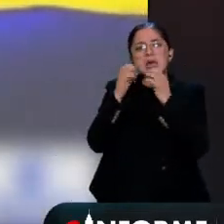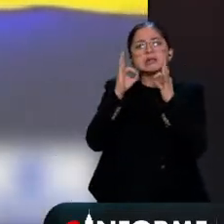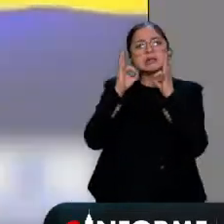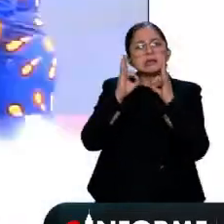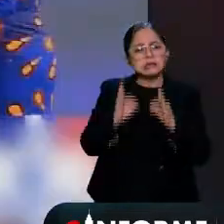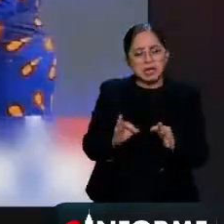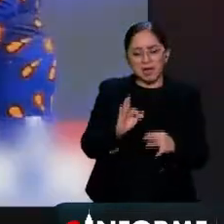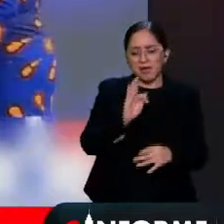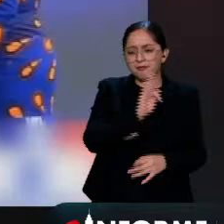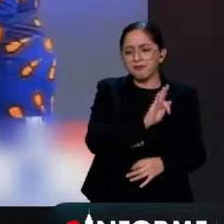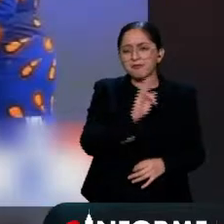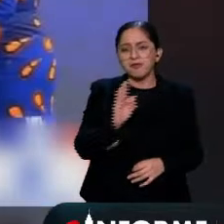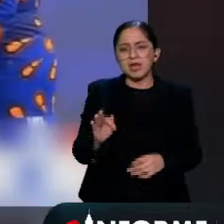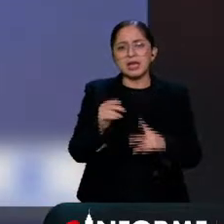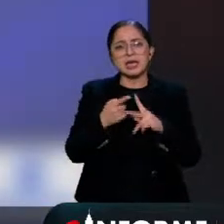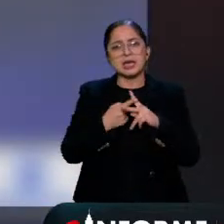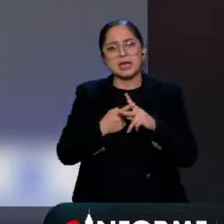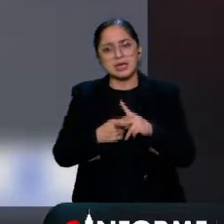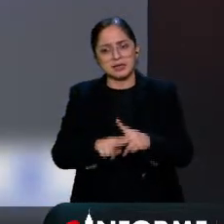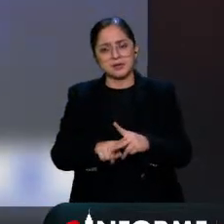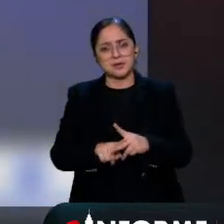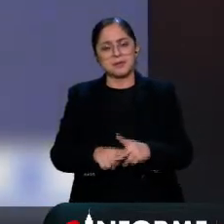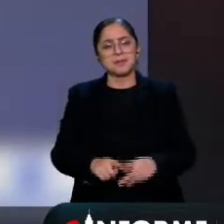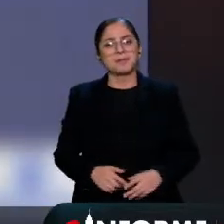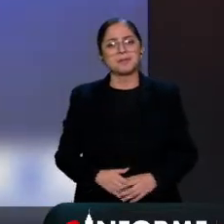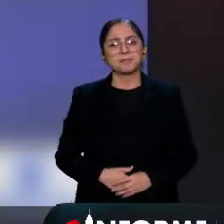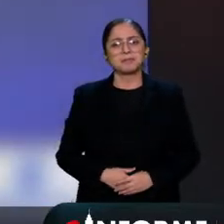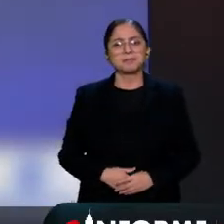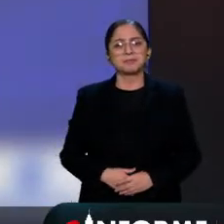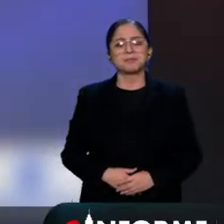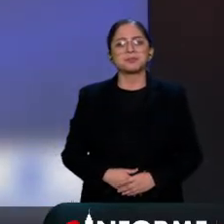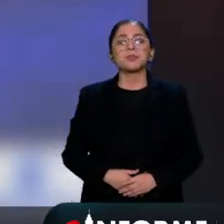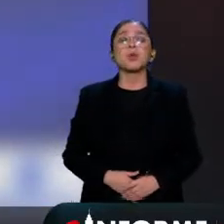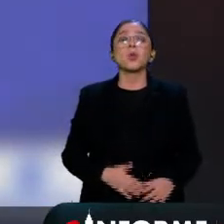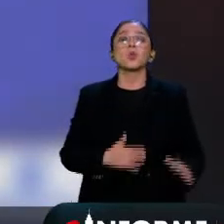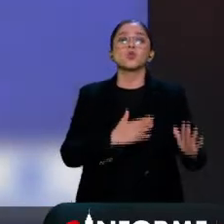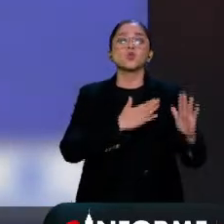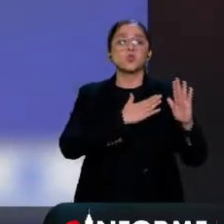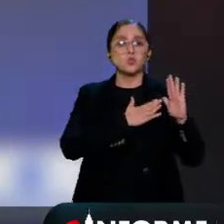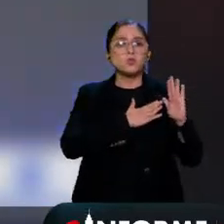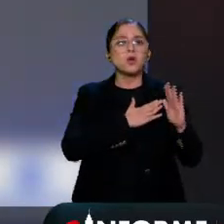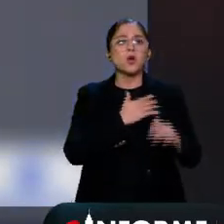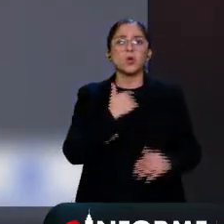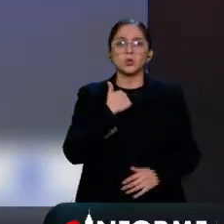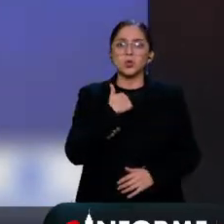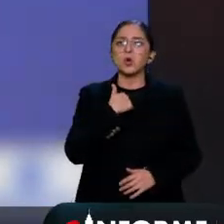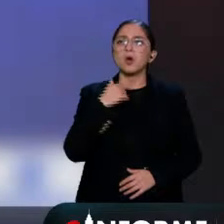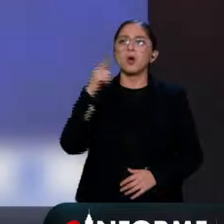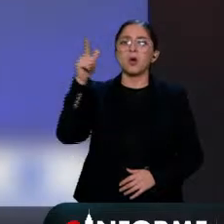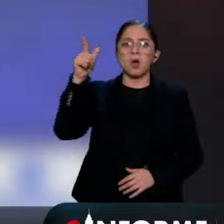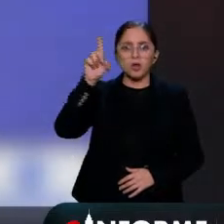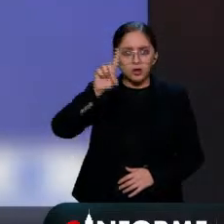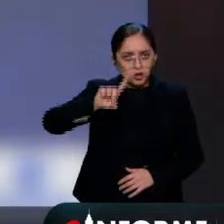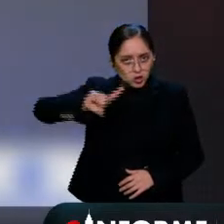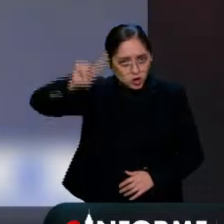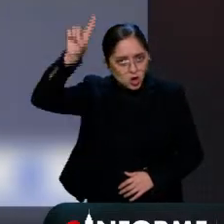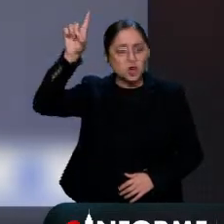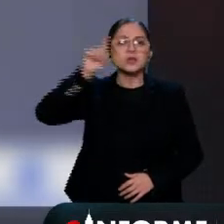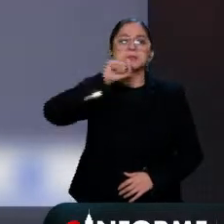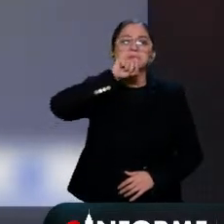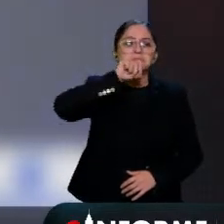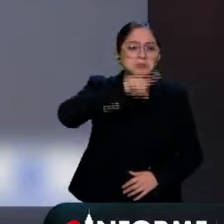Juro a Dios y al pueblo cumplir fielmente la